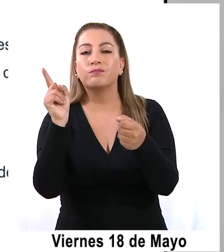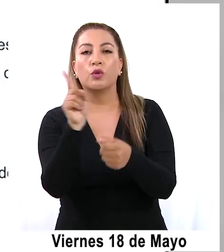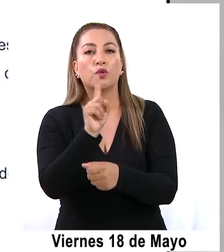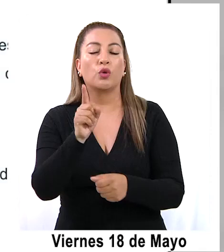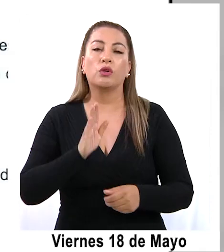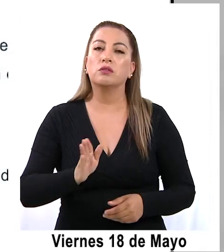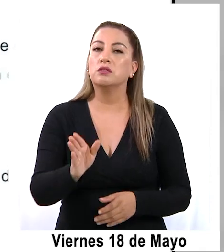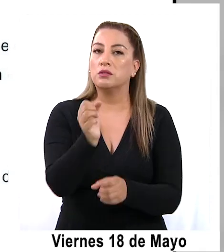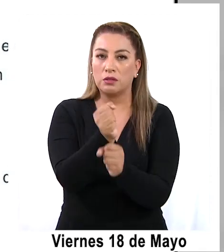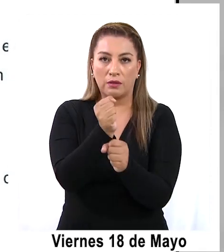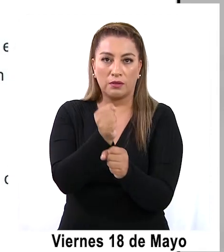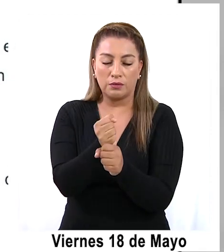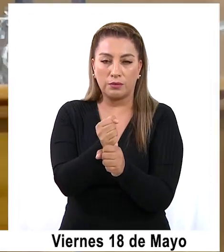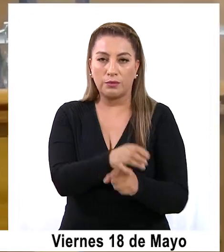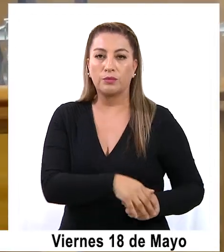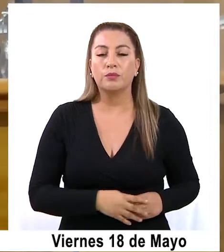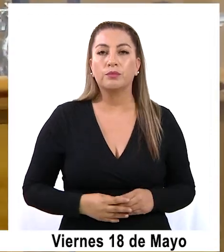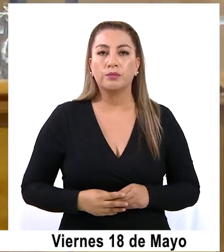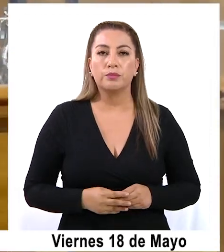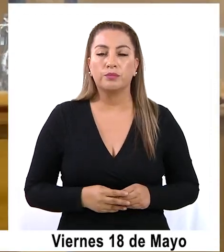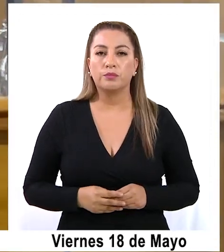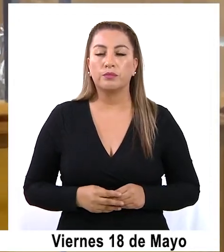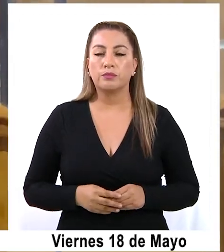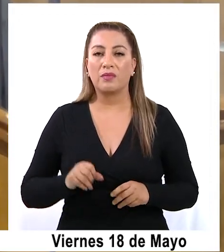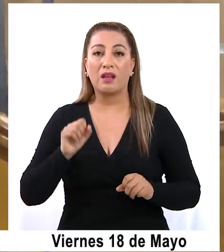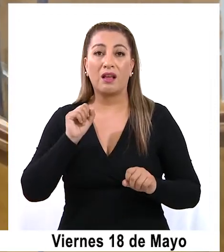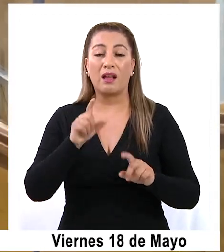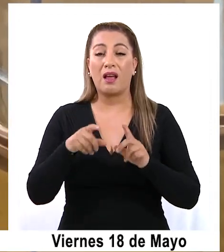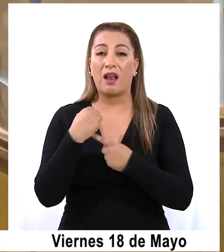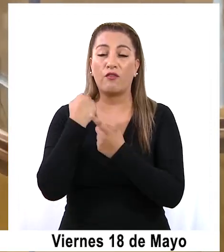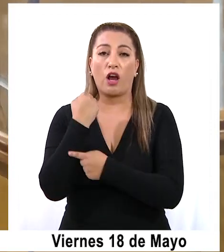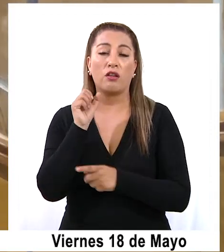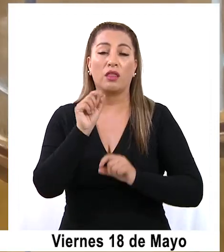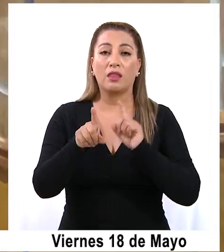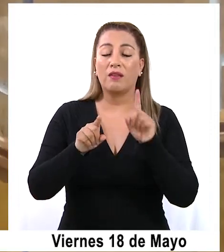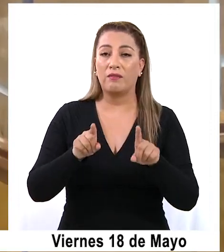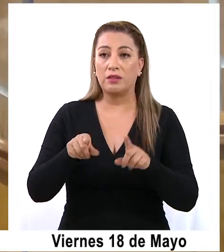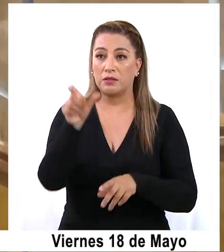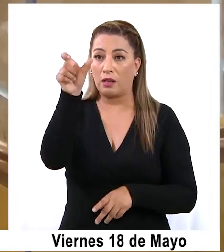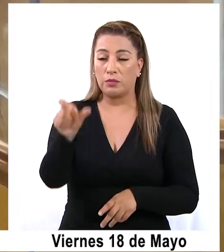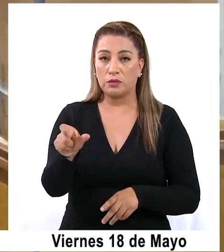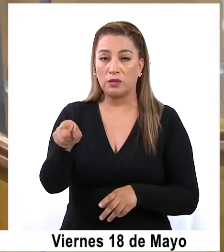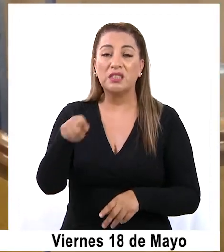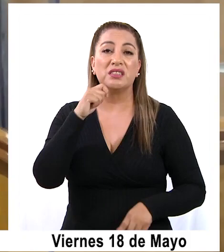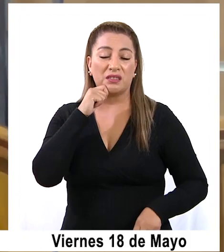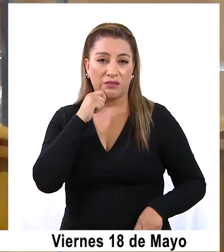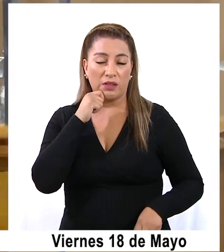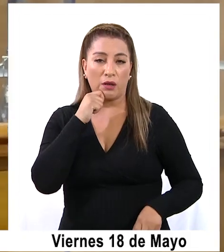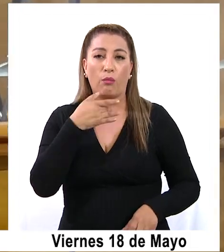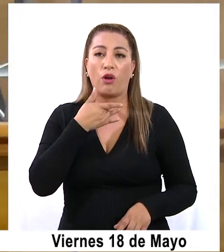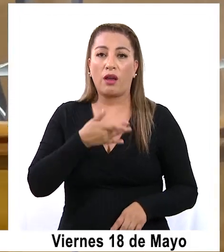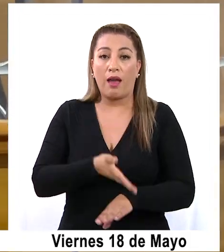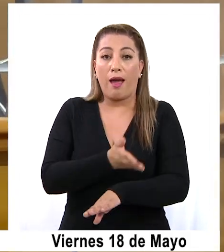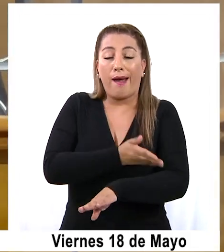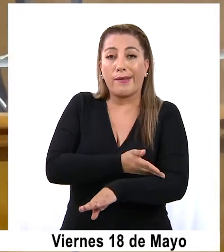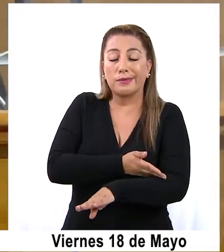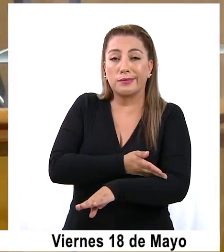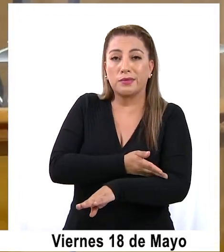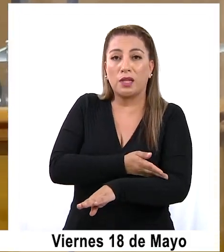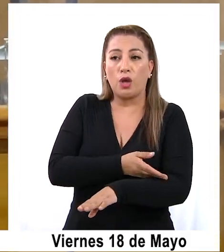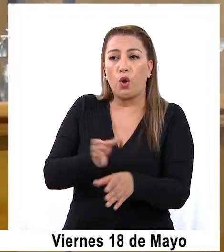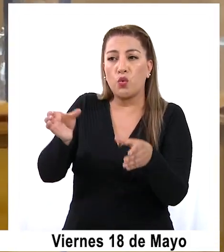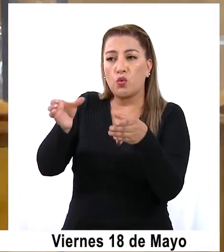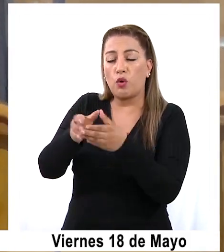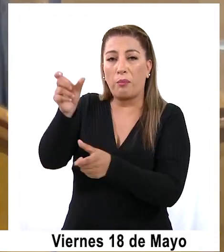involucrados. La defensa de los imputados señaló que estos habrían actuado tras haber sido agredidos por una